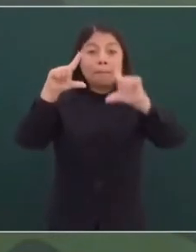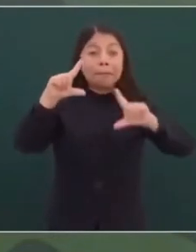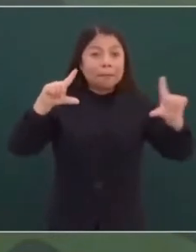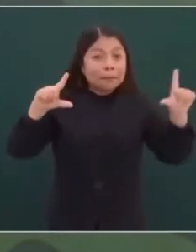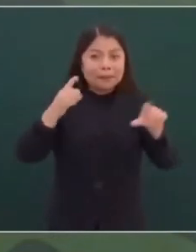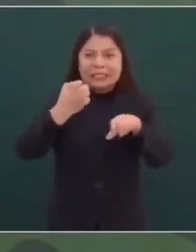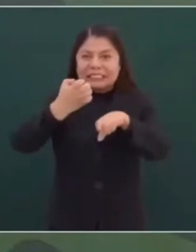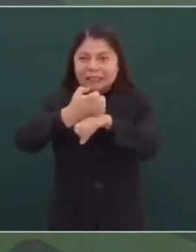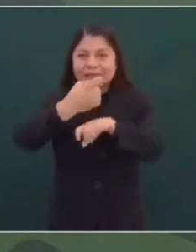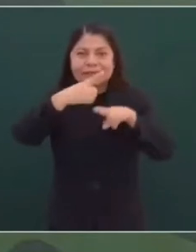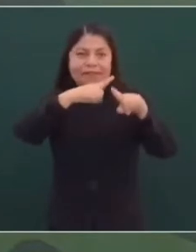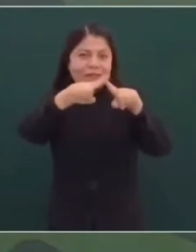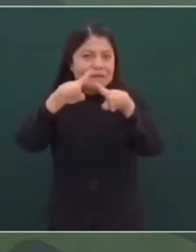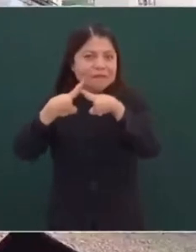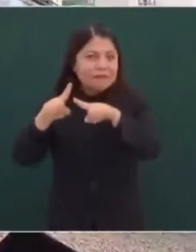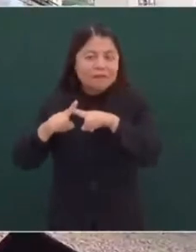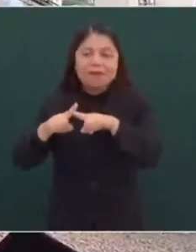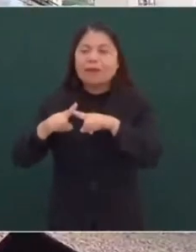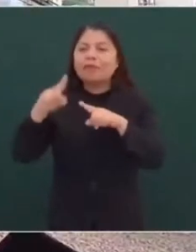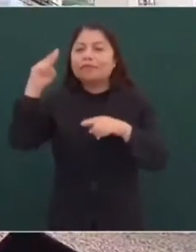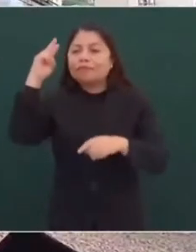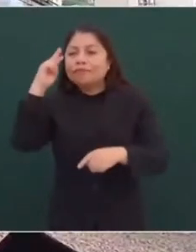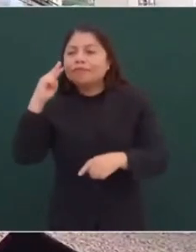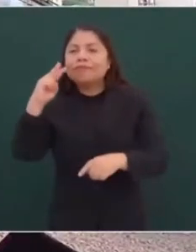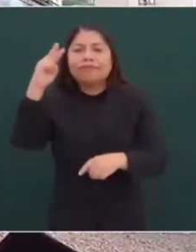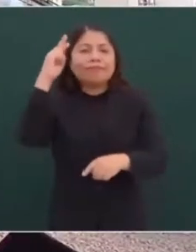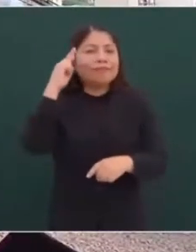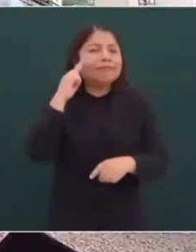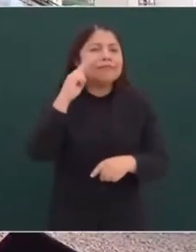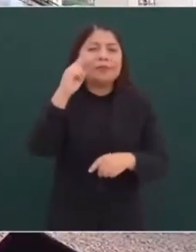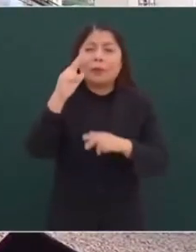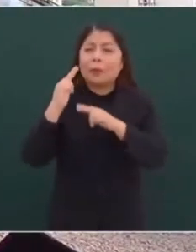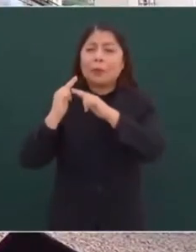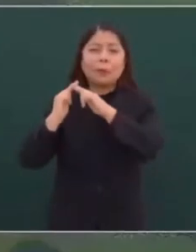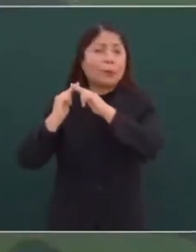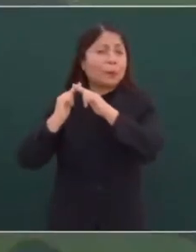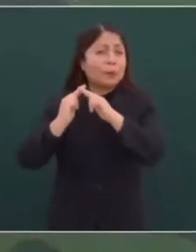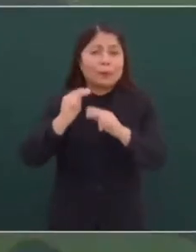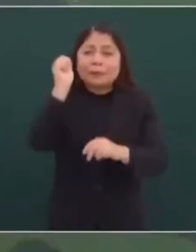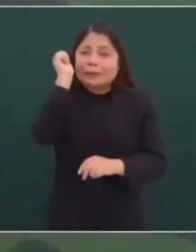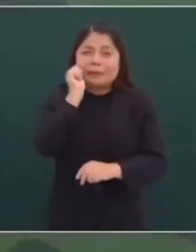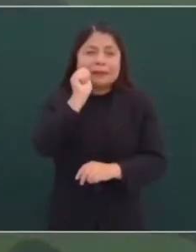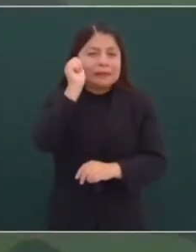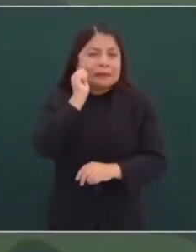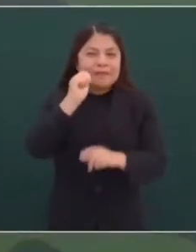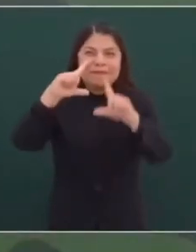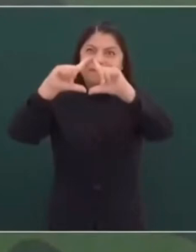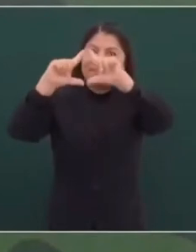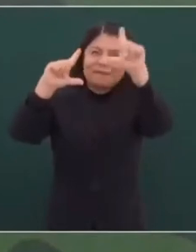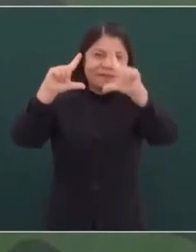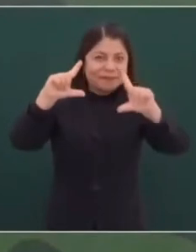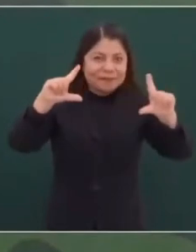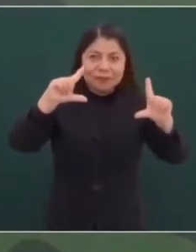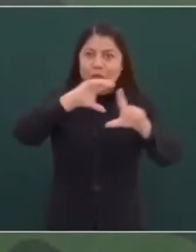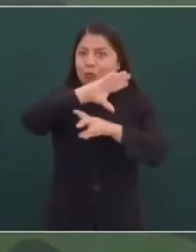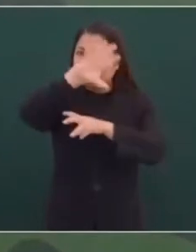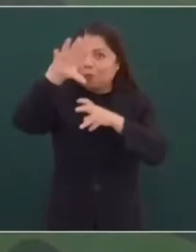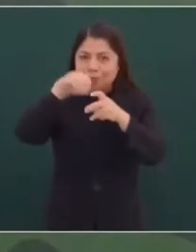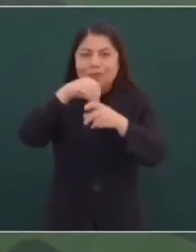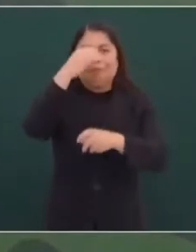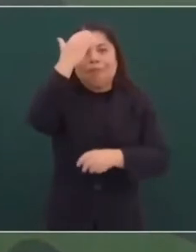recorro todo el país desde hace años, tengo esa dicha de conocer todo México. Entonces,